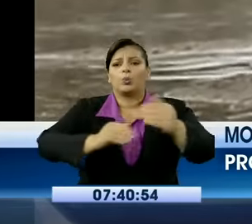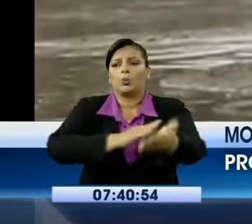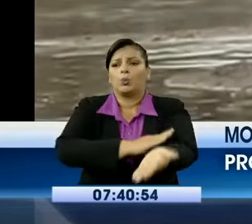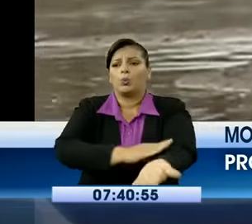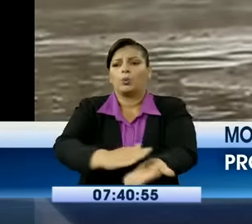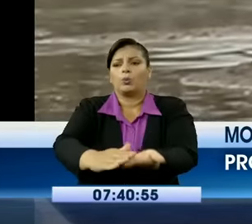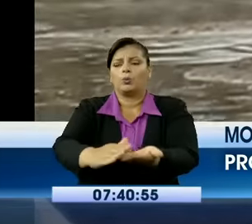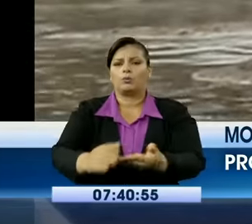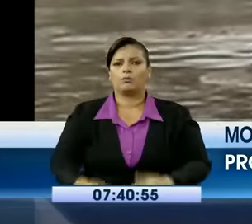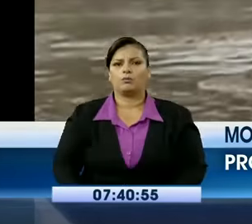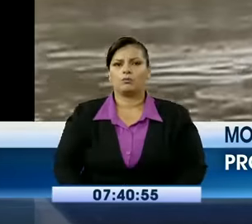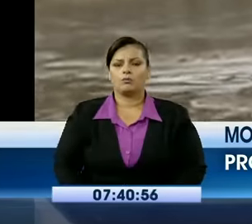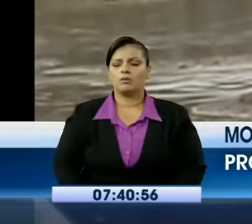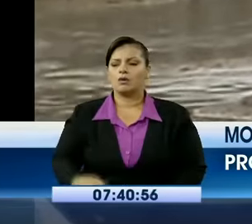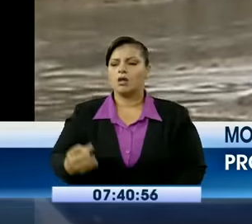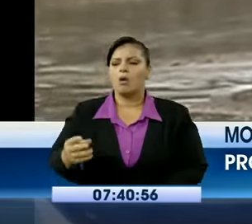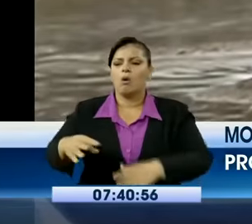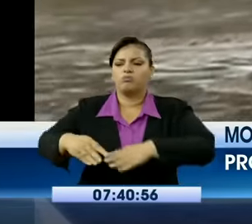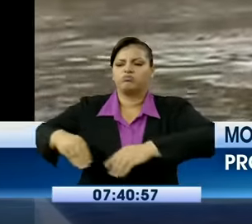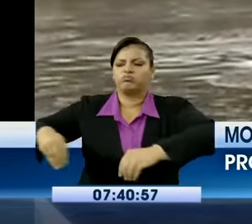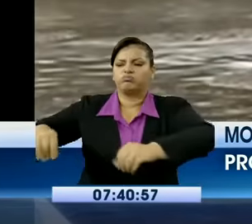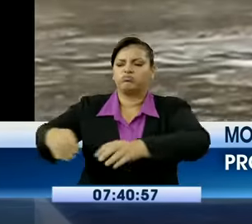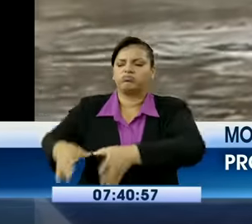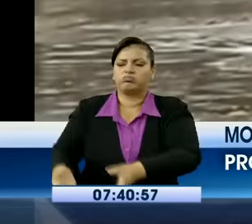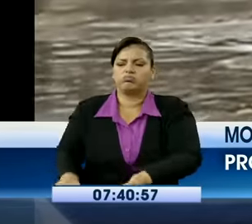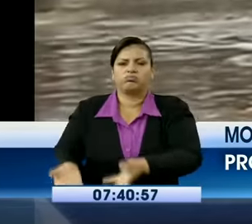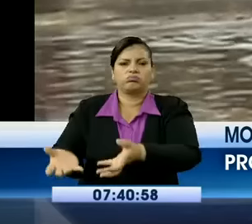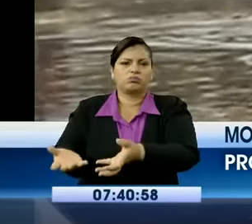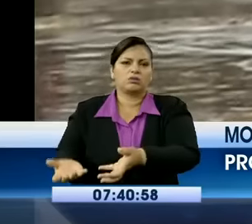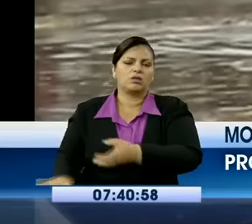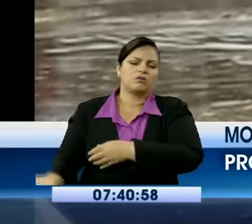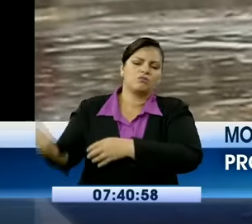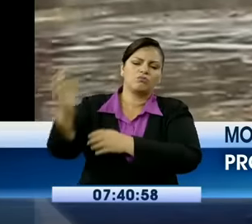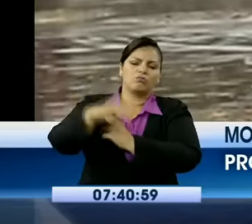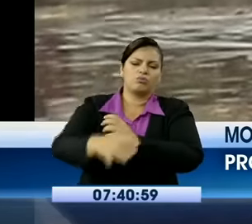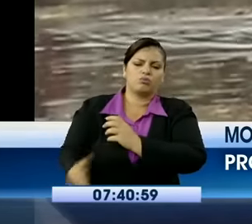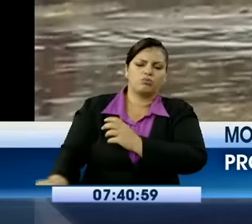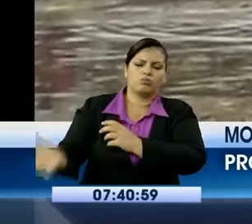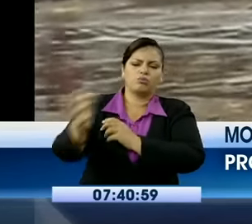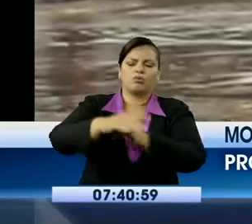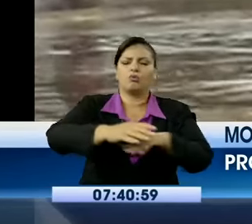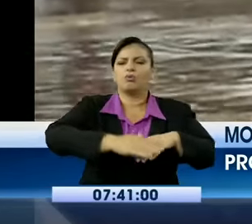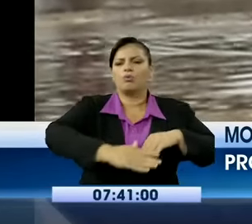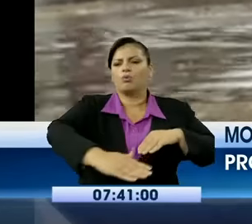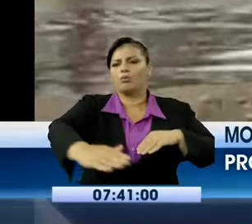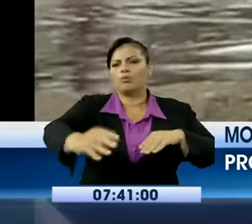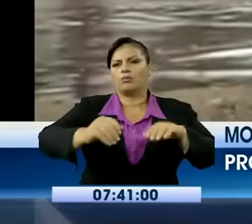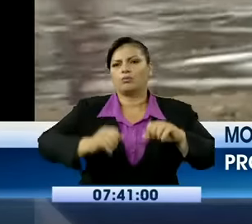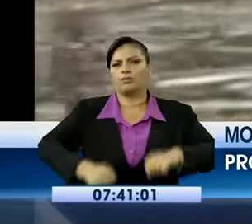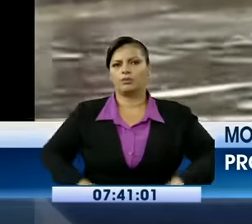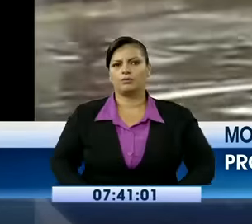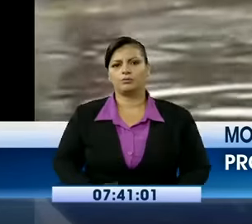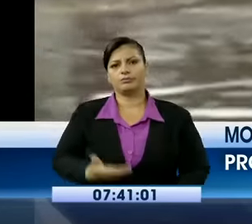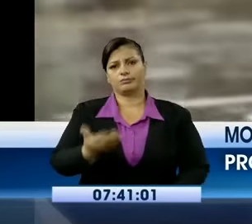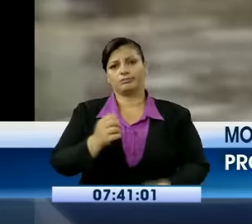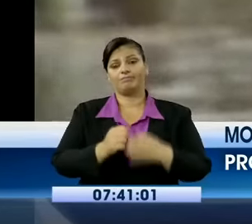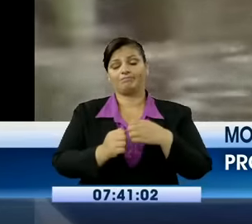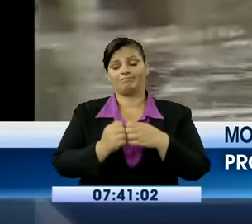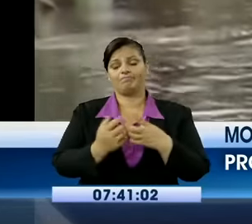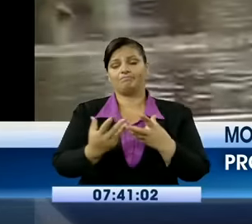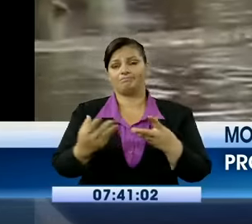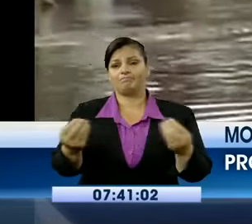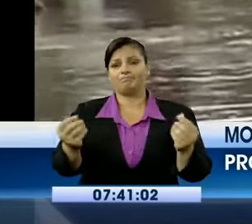aquí ni un cascajo, nada, para tratar de solucionarnos aquí, este problema que tenemos. Ok, perfecto. Y hasta el momento, la